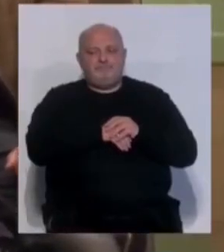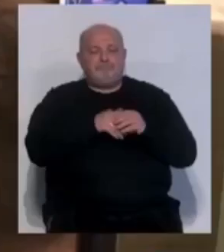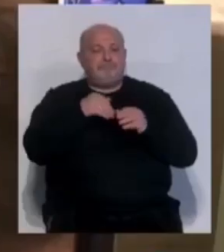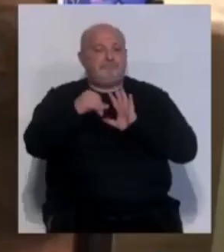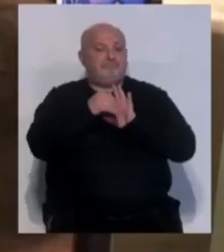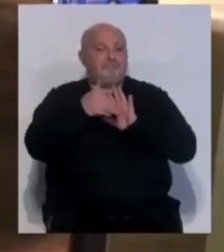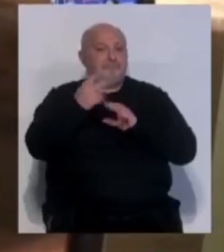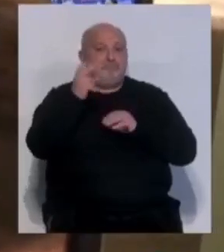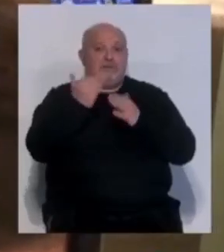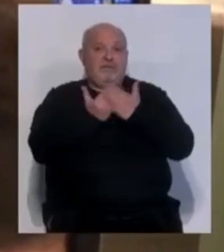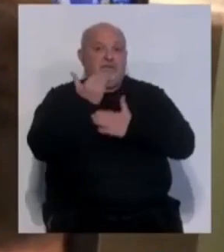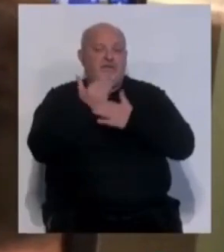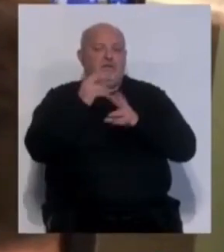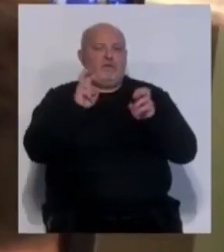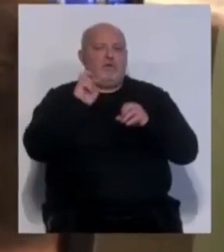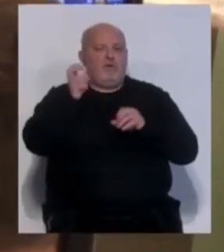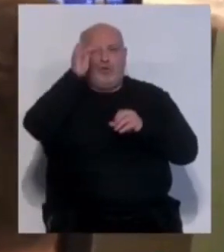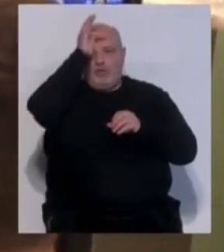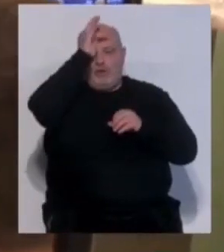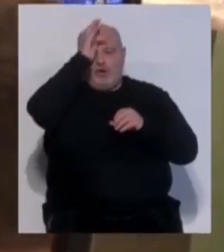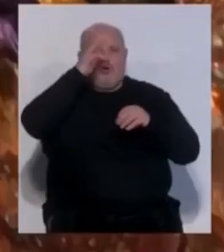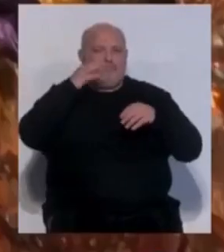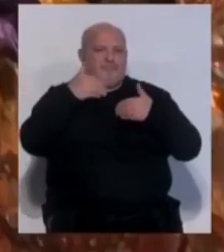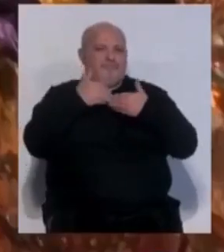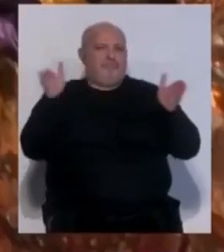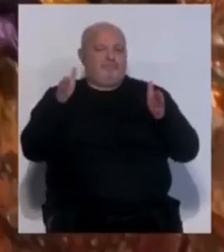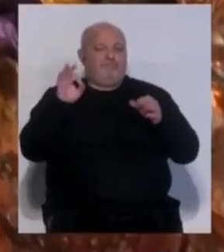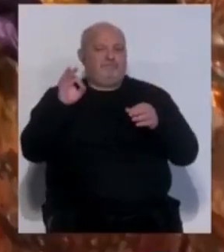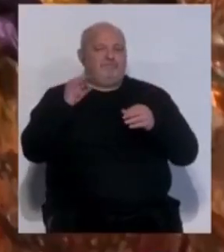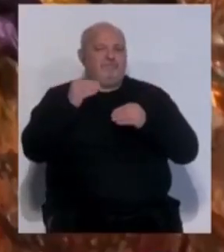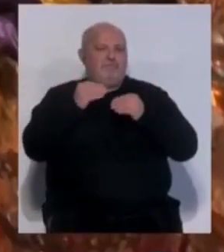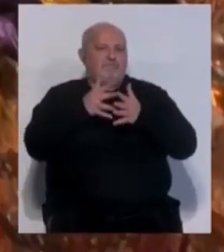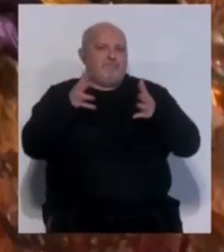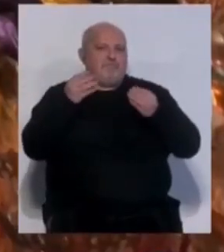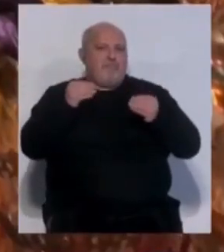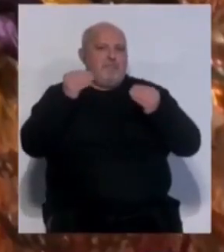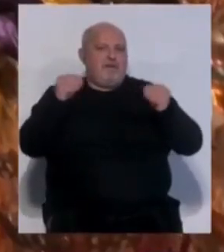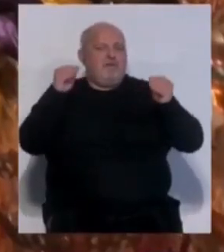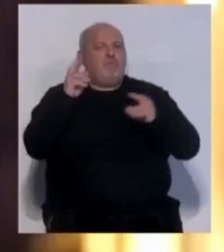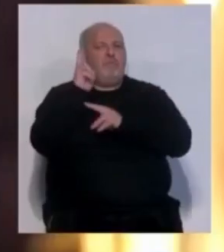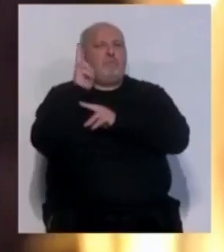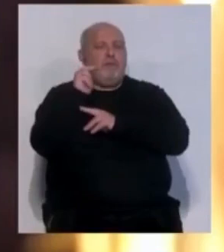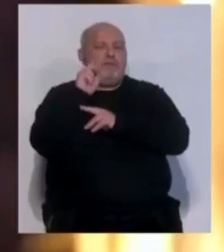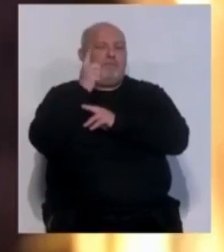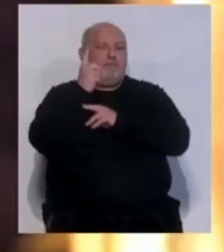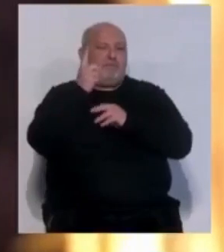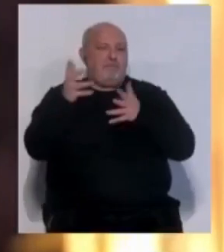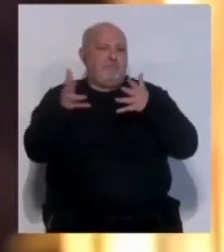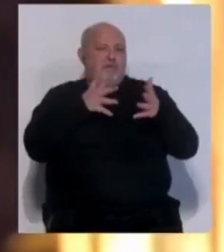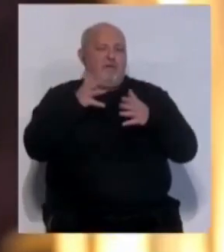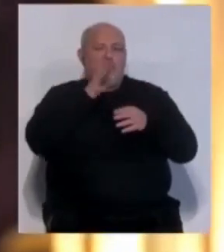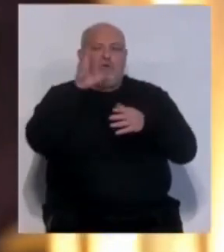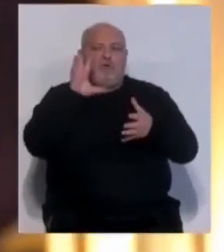Apenas quedan 20 días para un nuevo Domingo de Ramos y la actividad cuaresmal va en aumento. Tras un viernes, el primero de marzo,